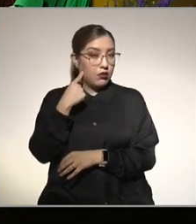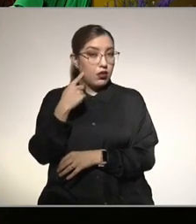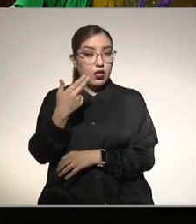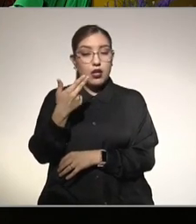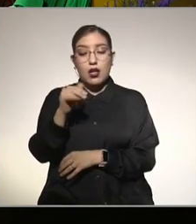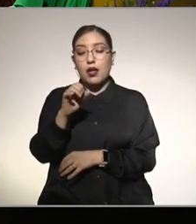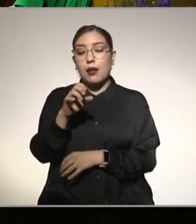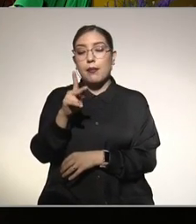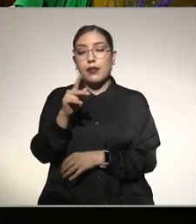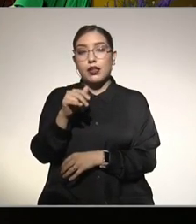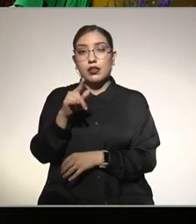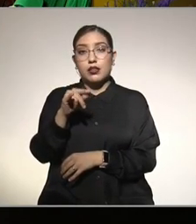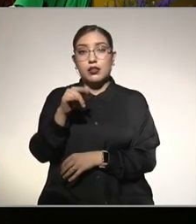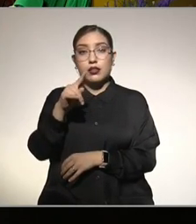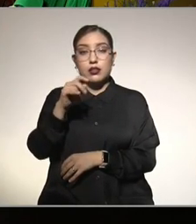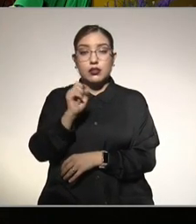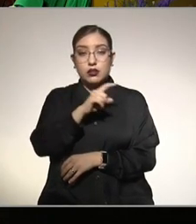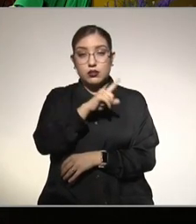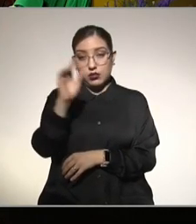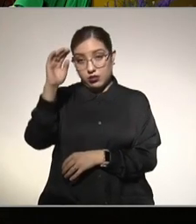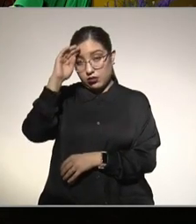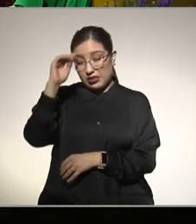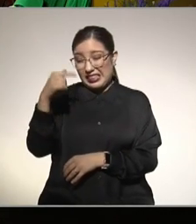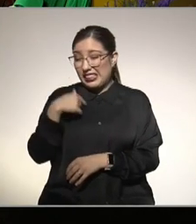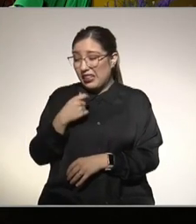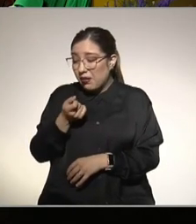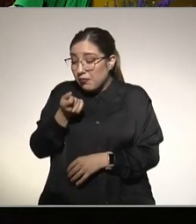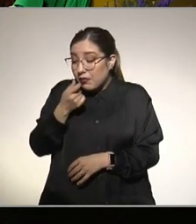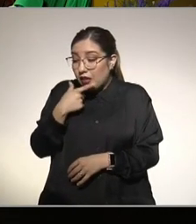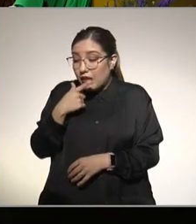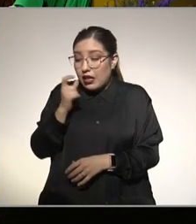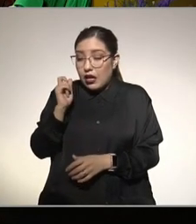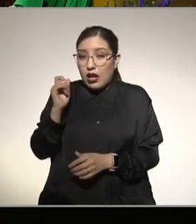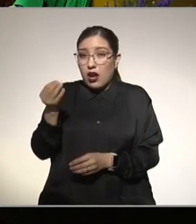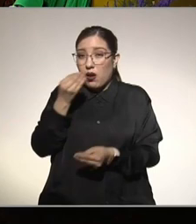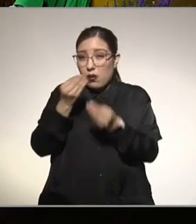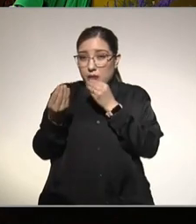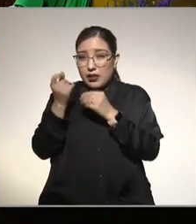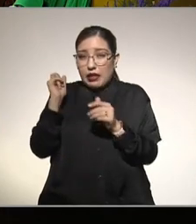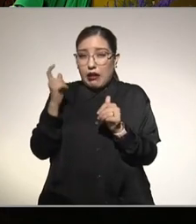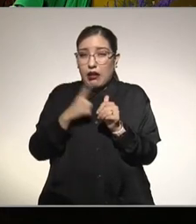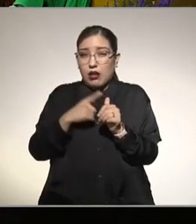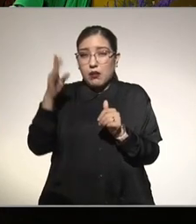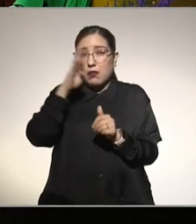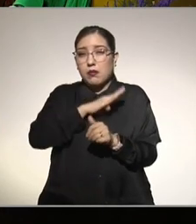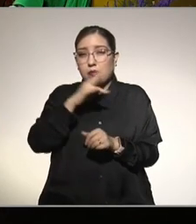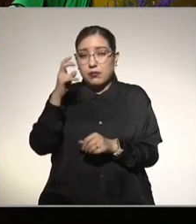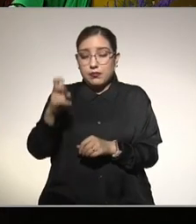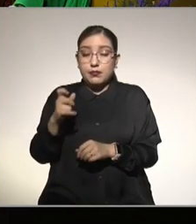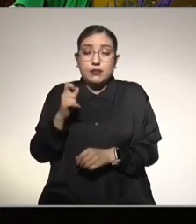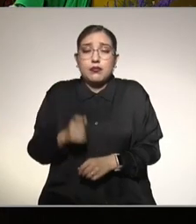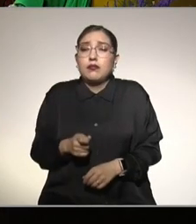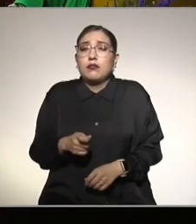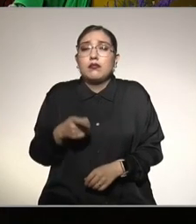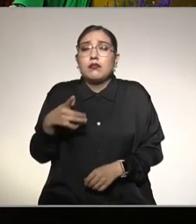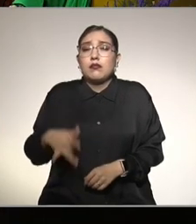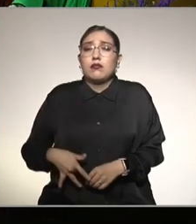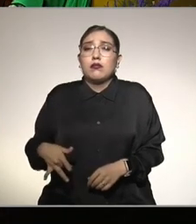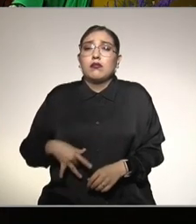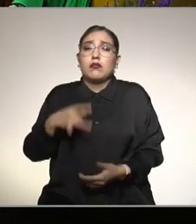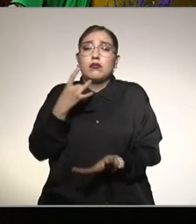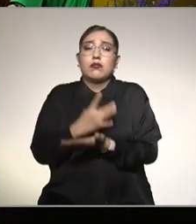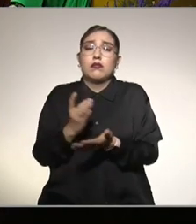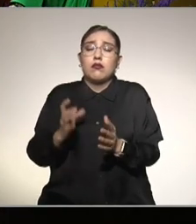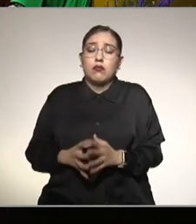piensan inmediatamente me comí un ostión que estaba echado a perder hepatitis solo quiere decir inflamación del hígado y como nos lo